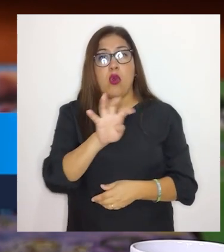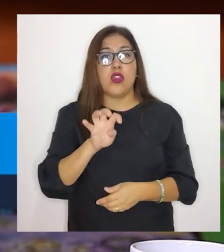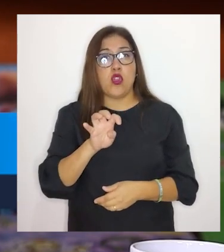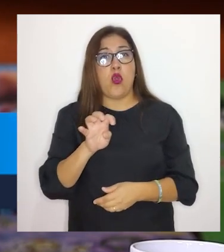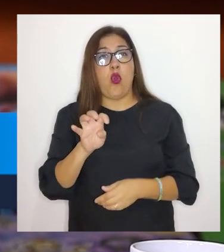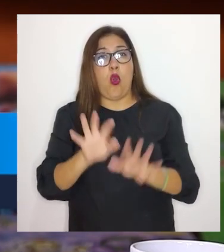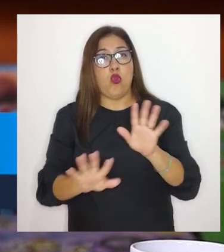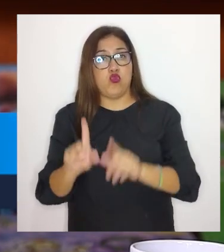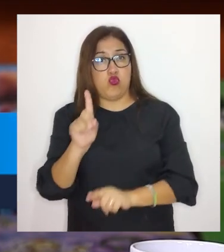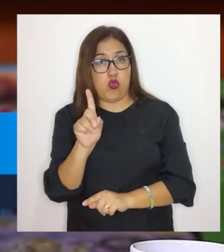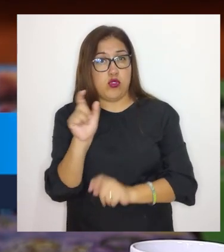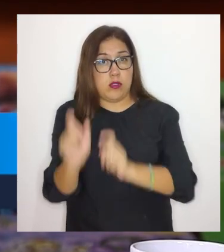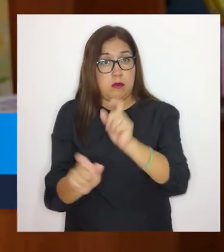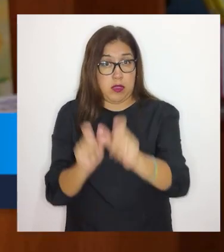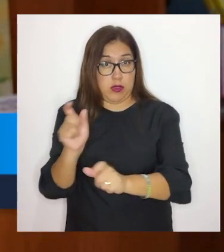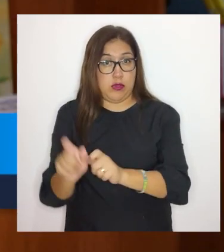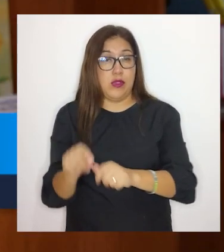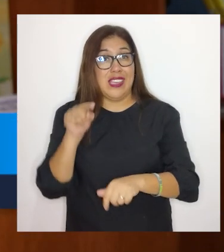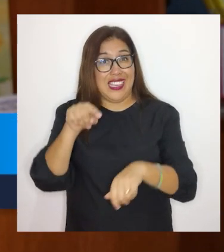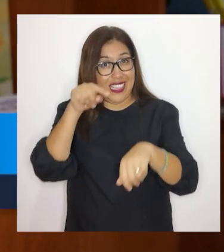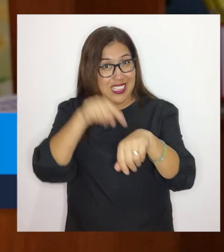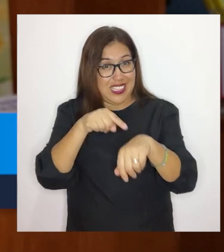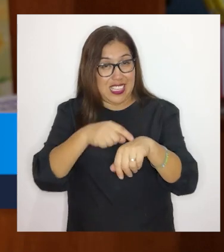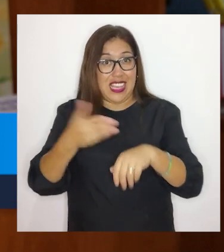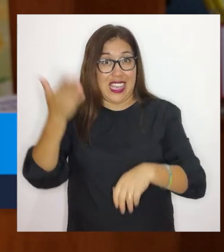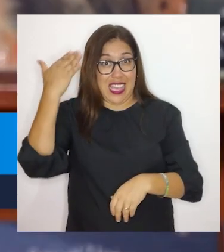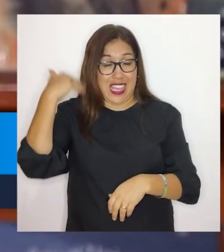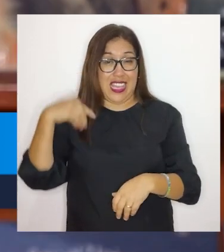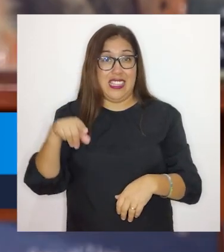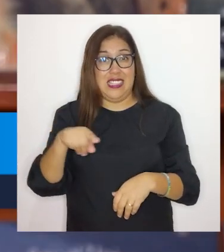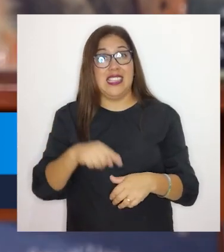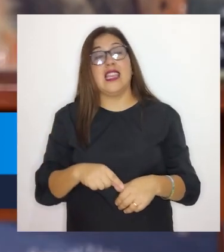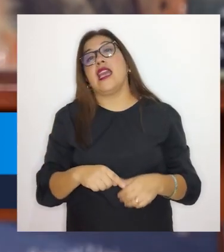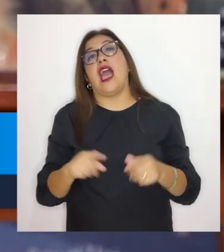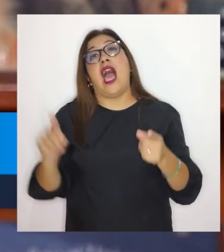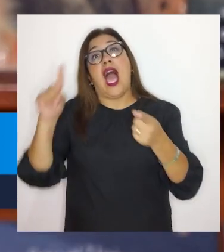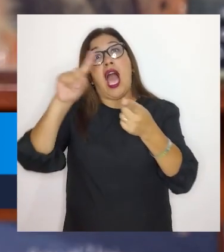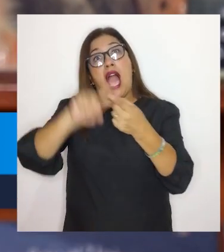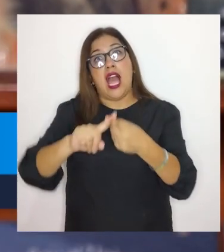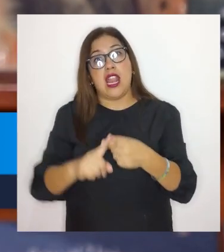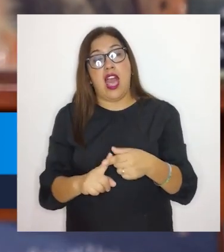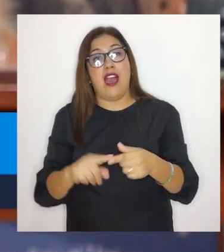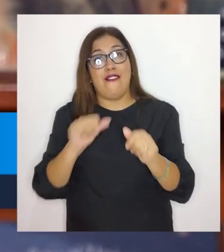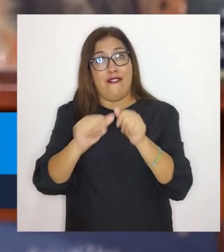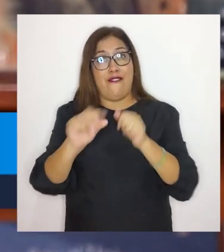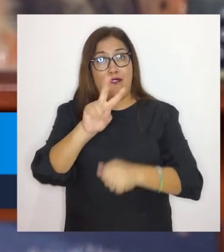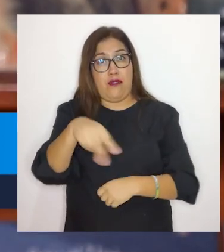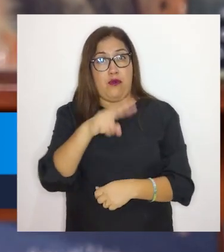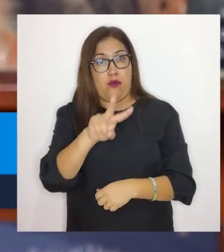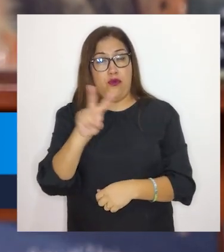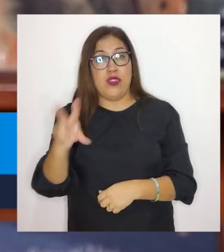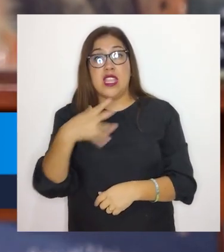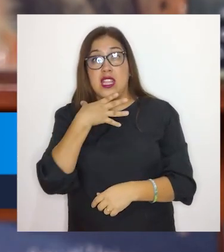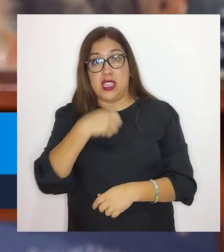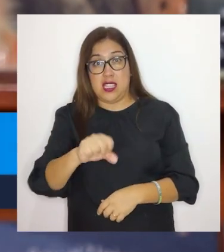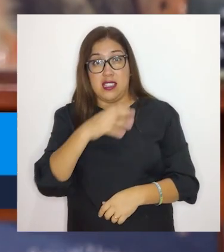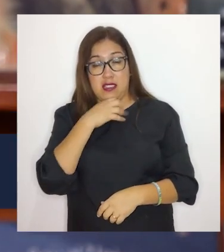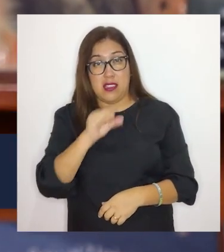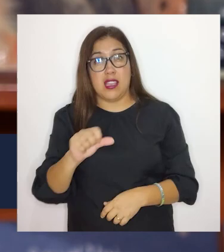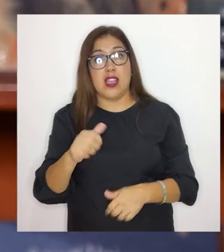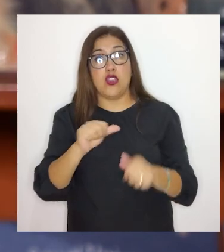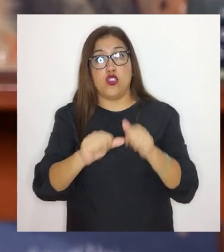411 usuarios. Desde entonces, a la fecha, al año 2022, el padrón de diciembre,